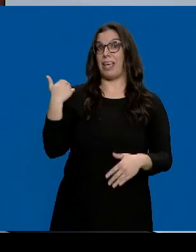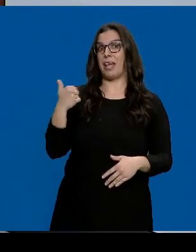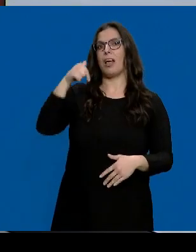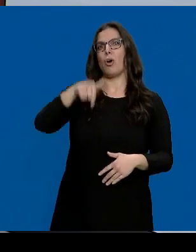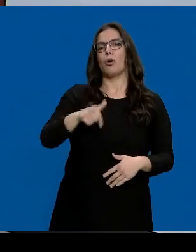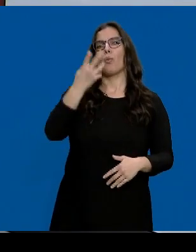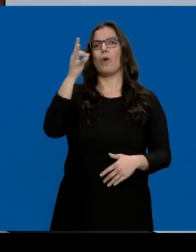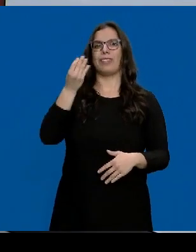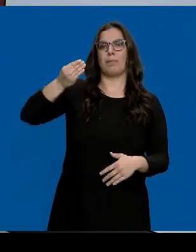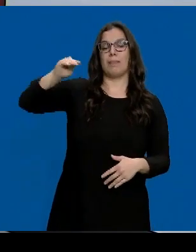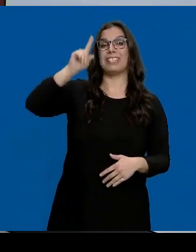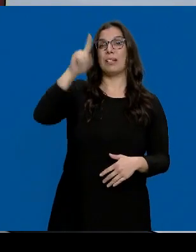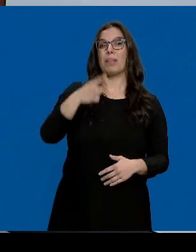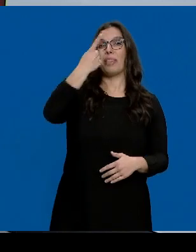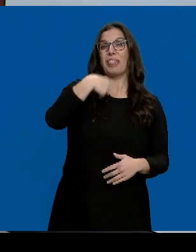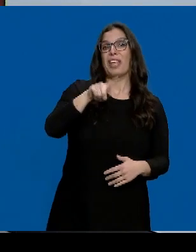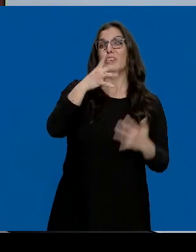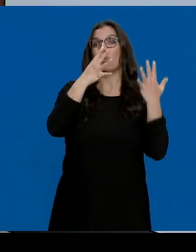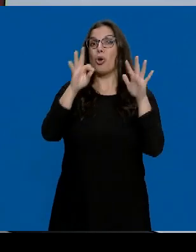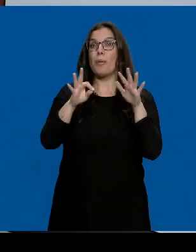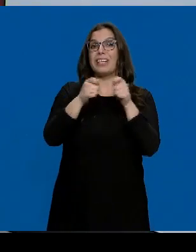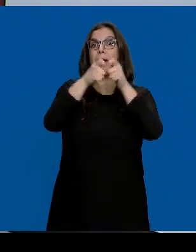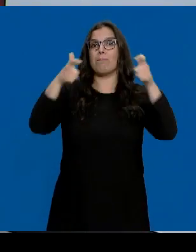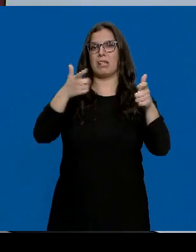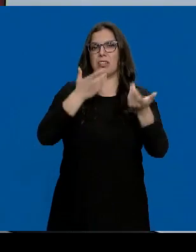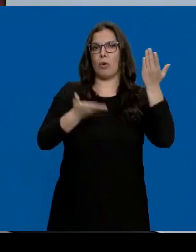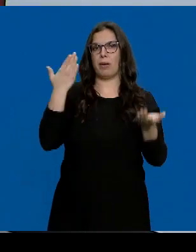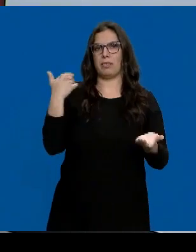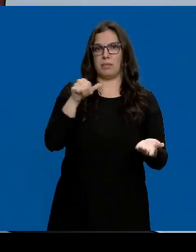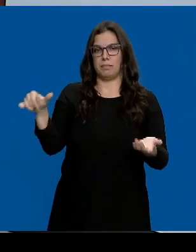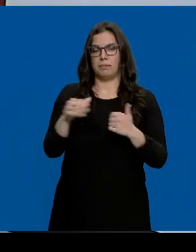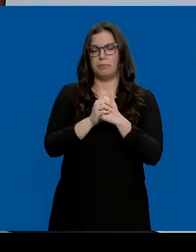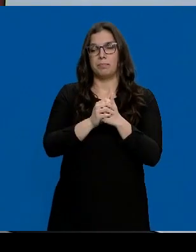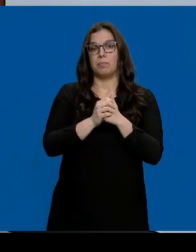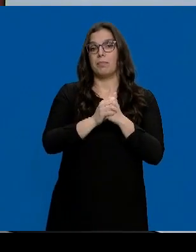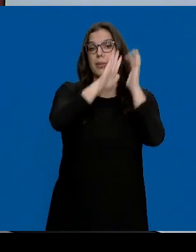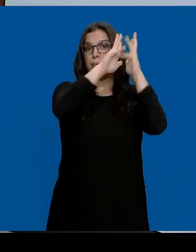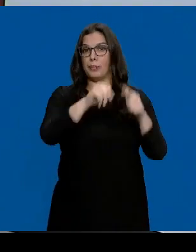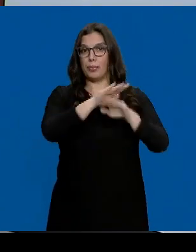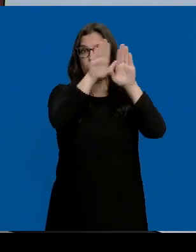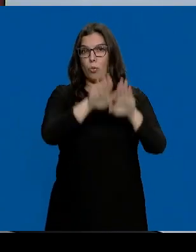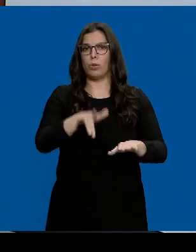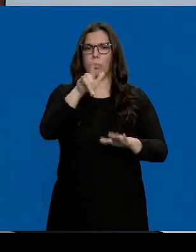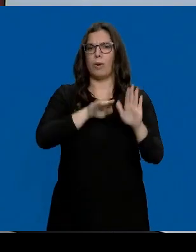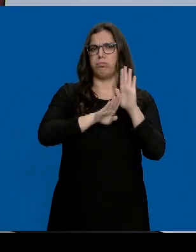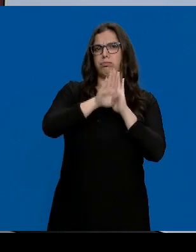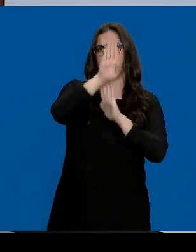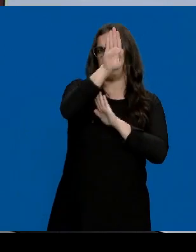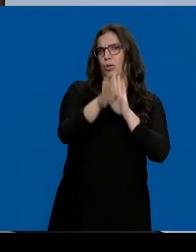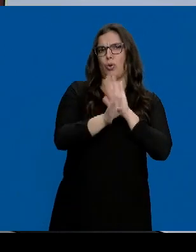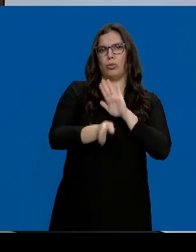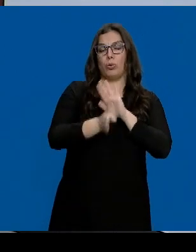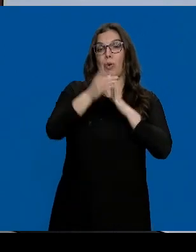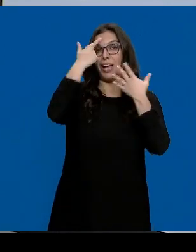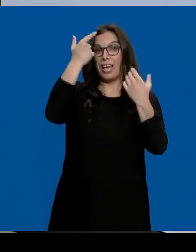atención, 190 más que hace solo una semana. Es el último recuento, pero la incidencia va a seguir aumentando. Los